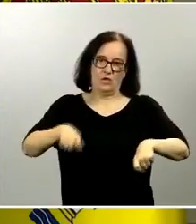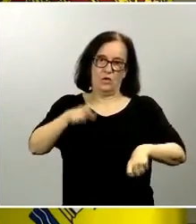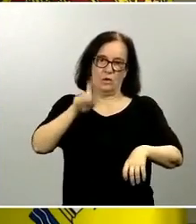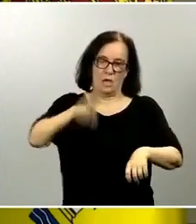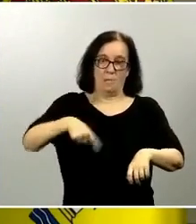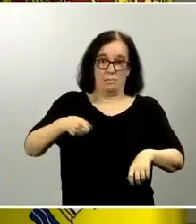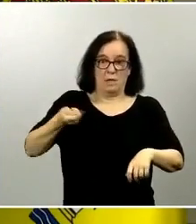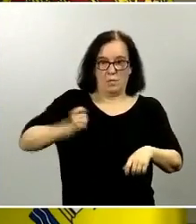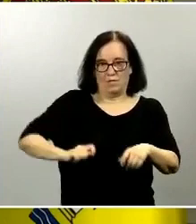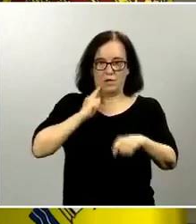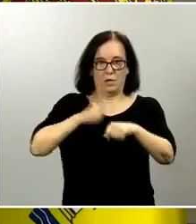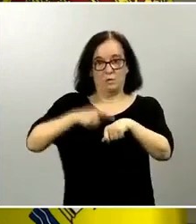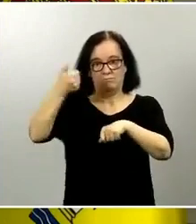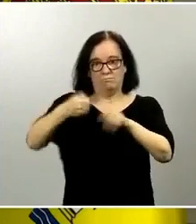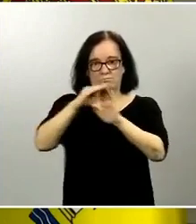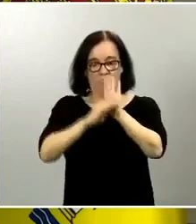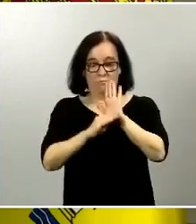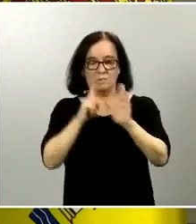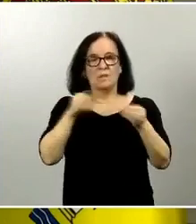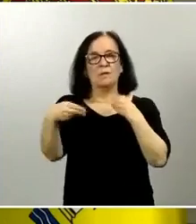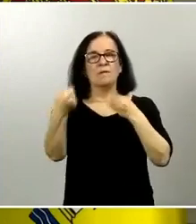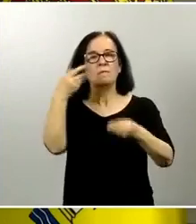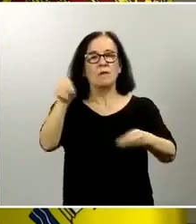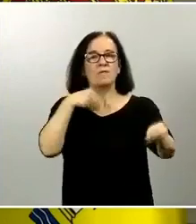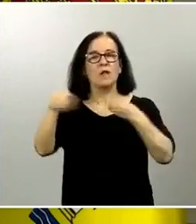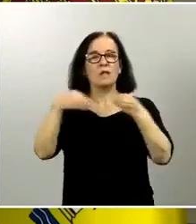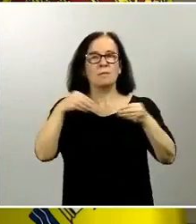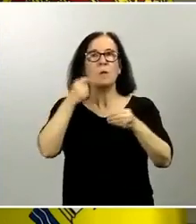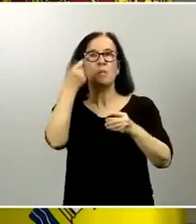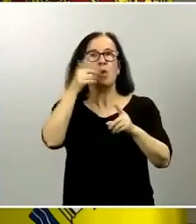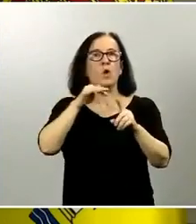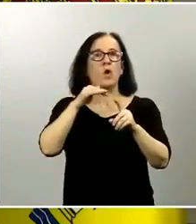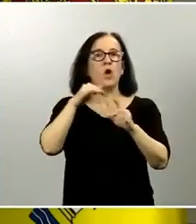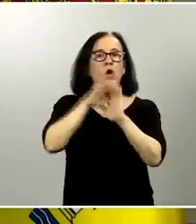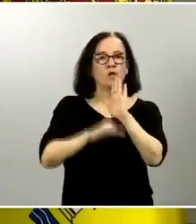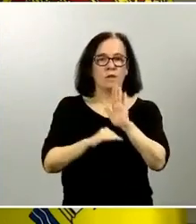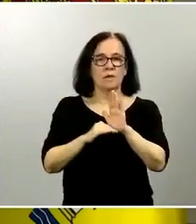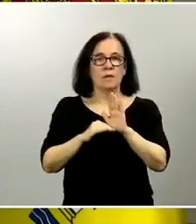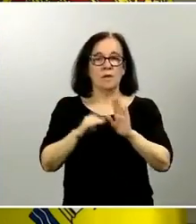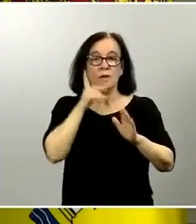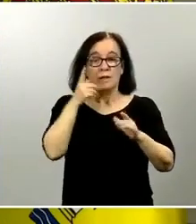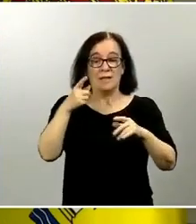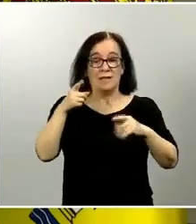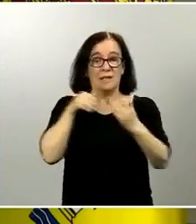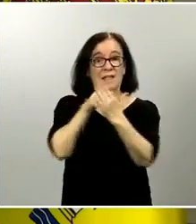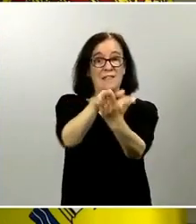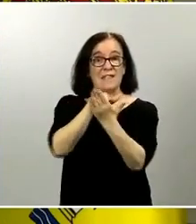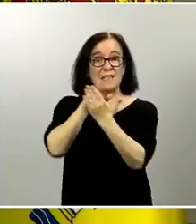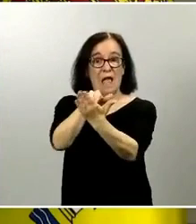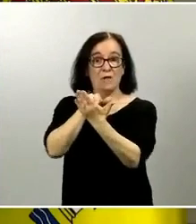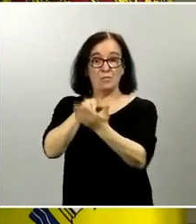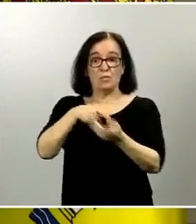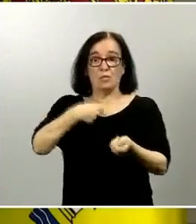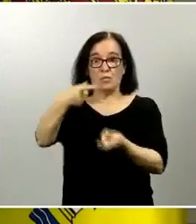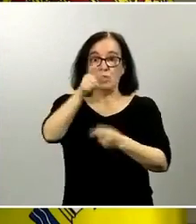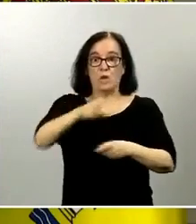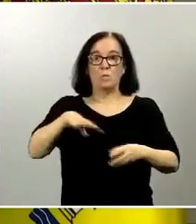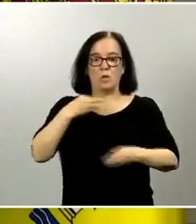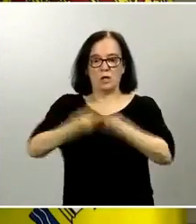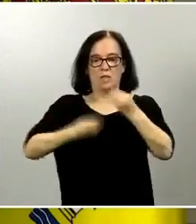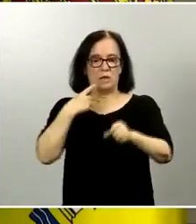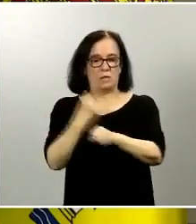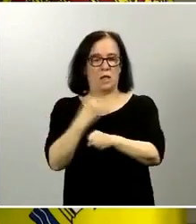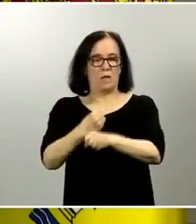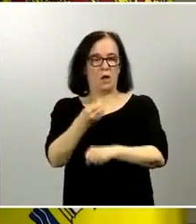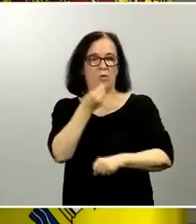manera lo que se hace es flexibilizar las condiciones para que los transportistas puedan hacer su trabajo lo mejor posible